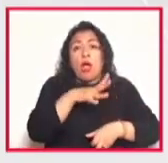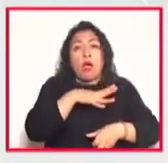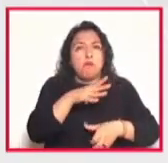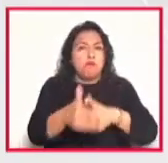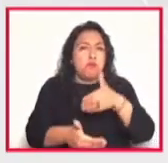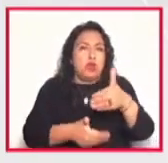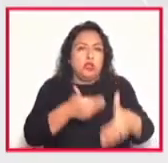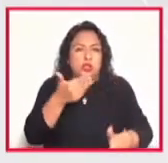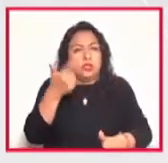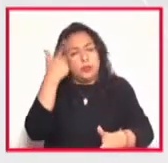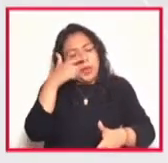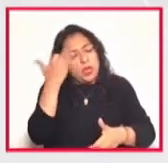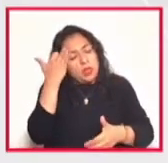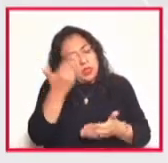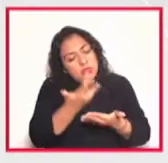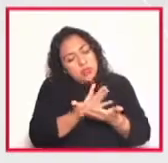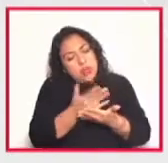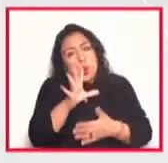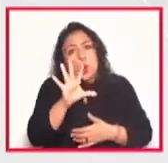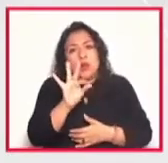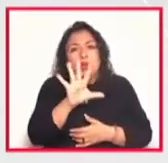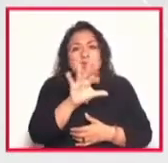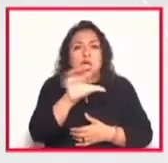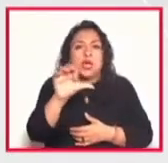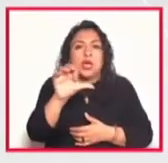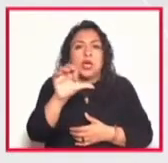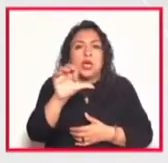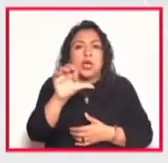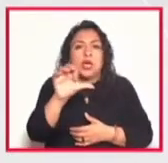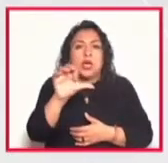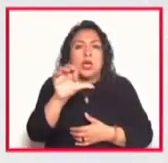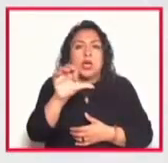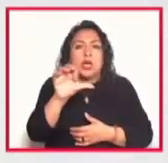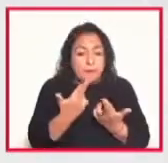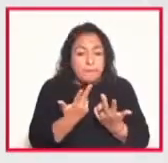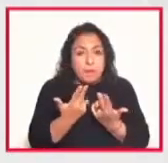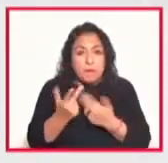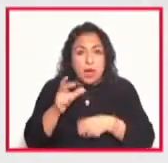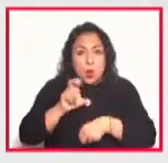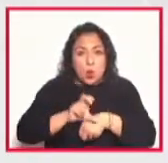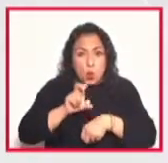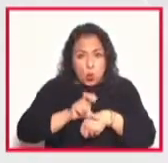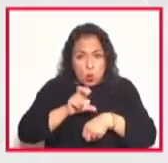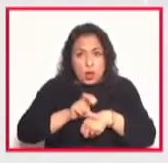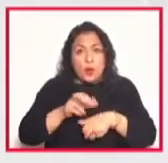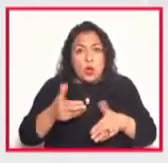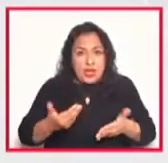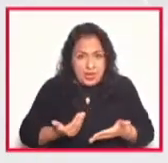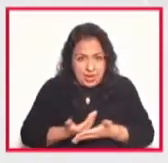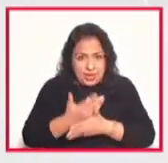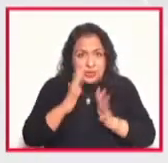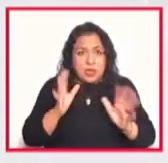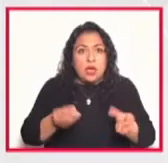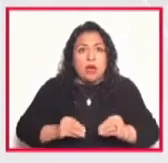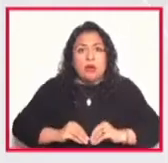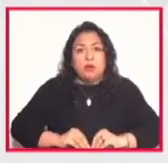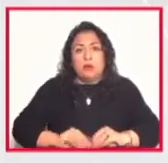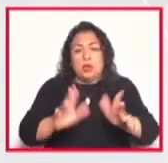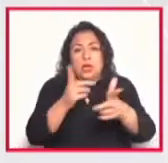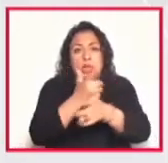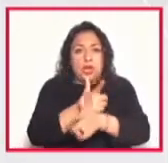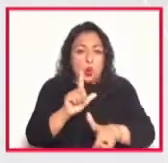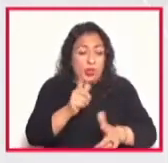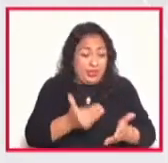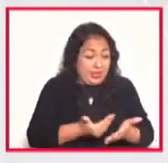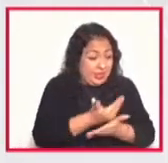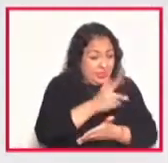gestación de 45 a 60 días una vez que nacen las crías pues se liberan en el momento que nacen